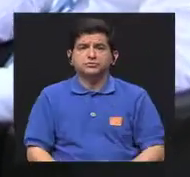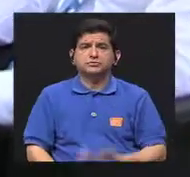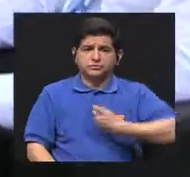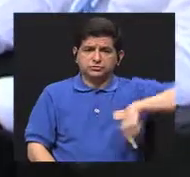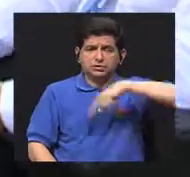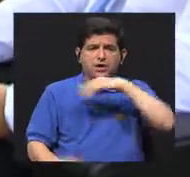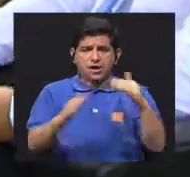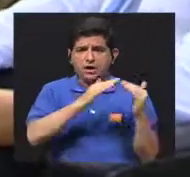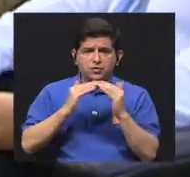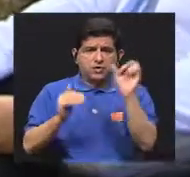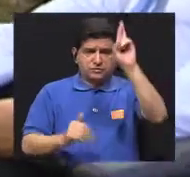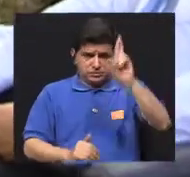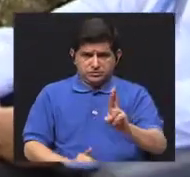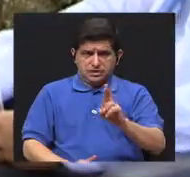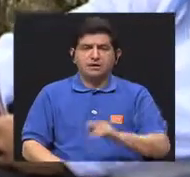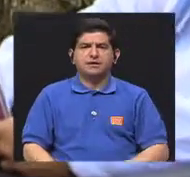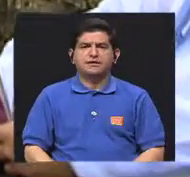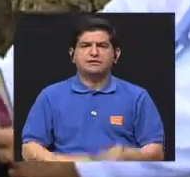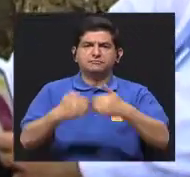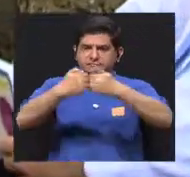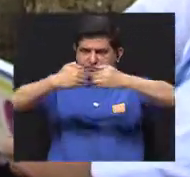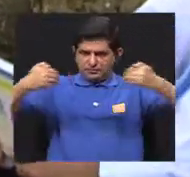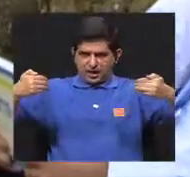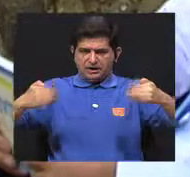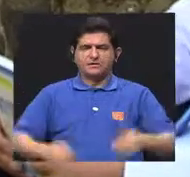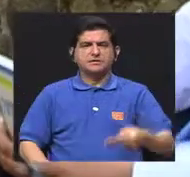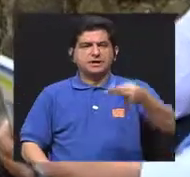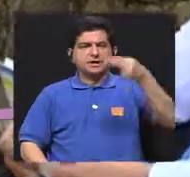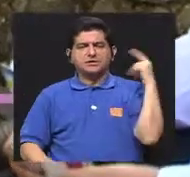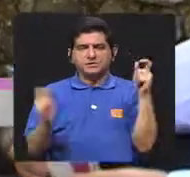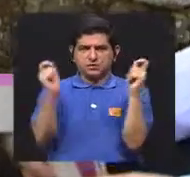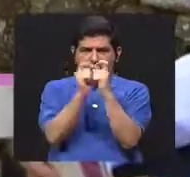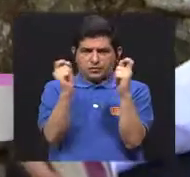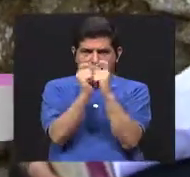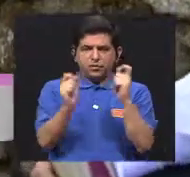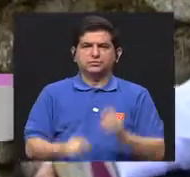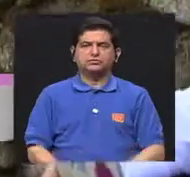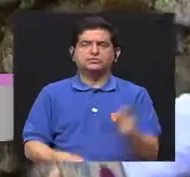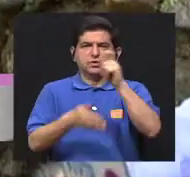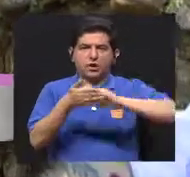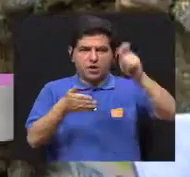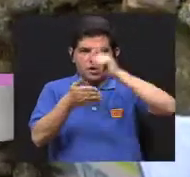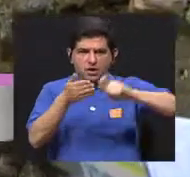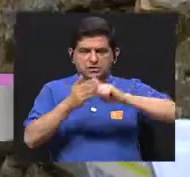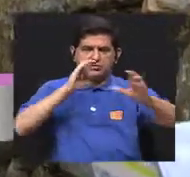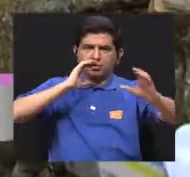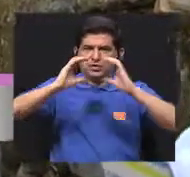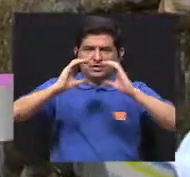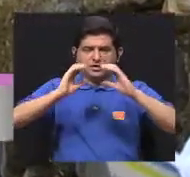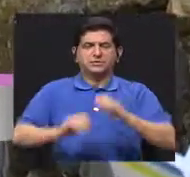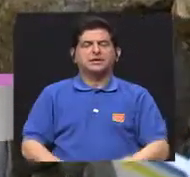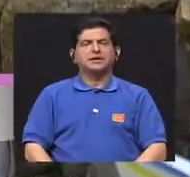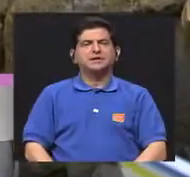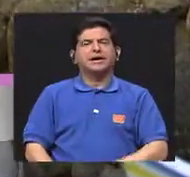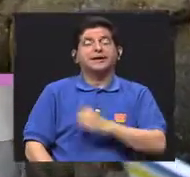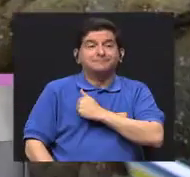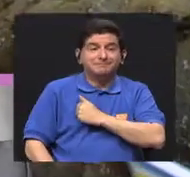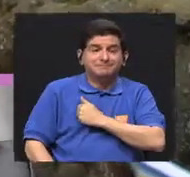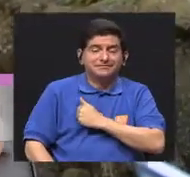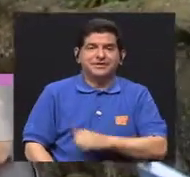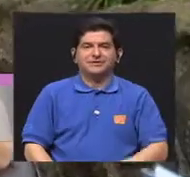nuestra población costarricense. Por otro lado, el antecedente también a nivel de la escuela de comunicación,